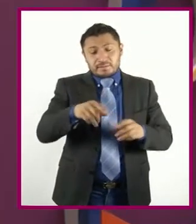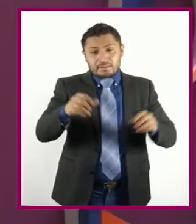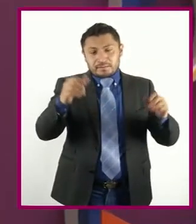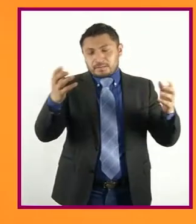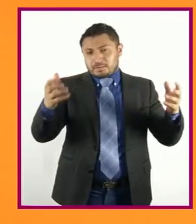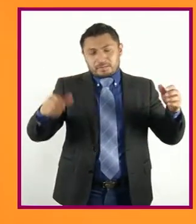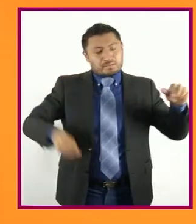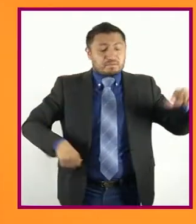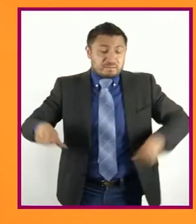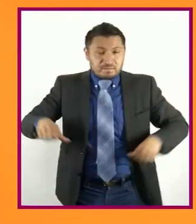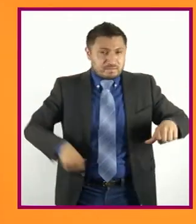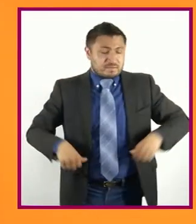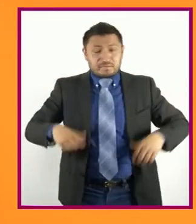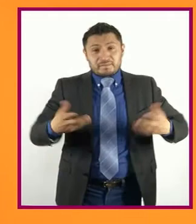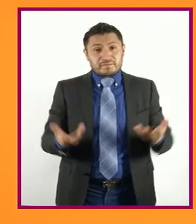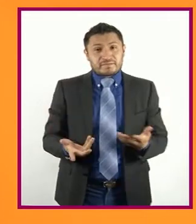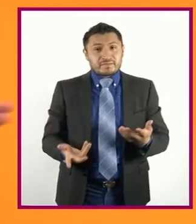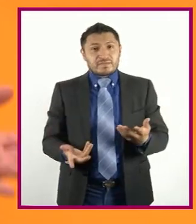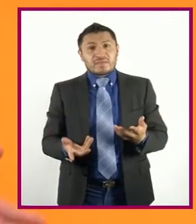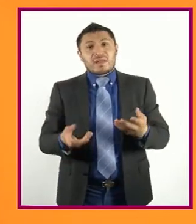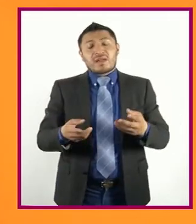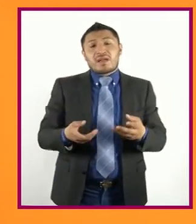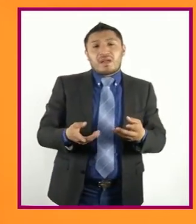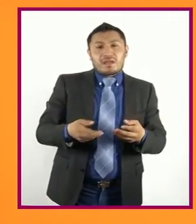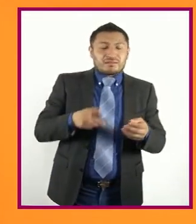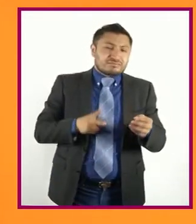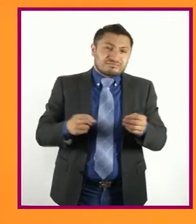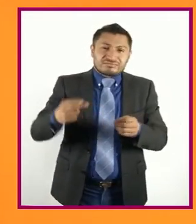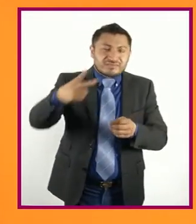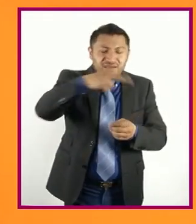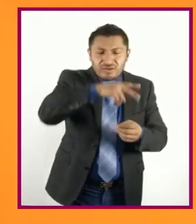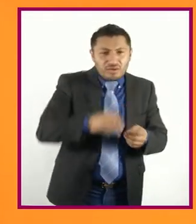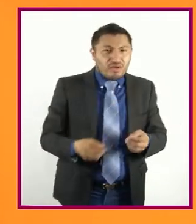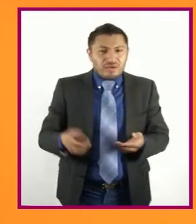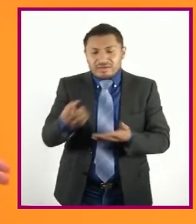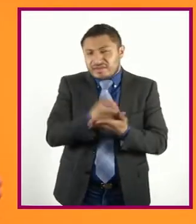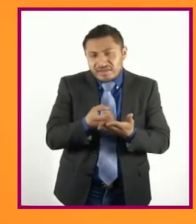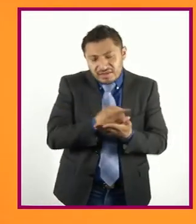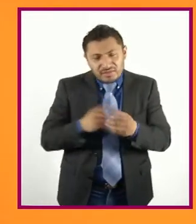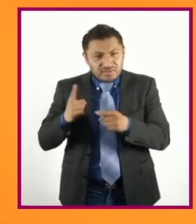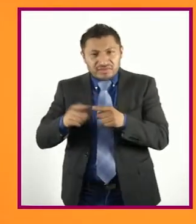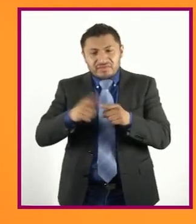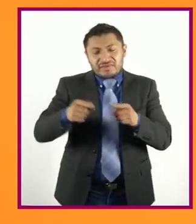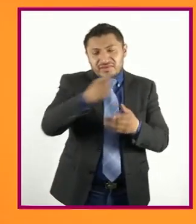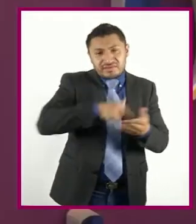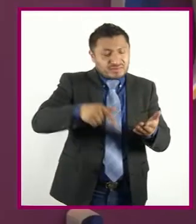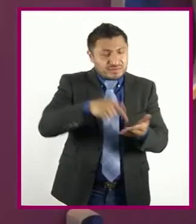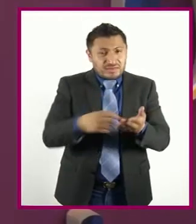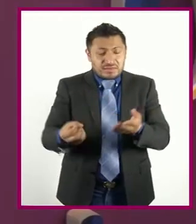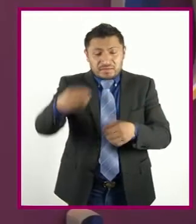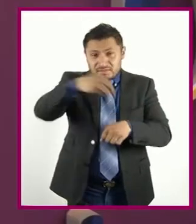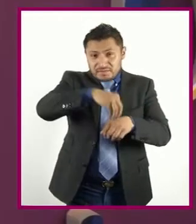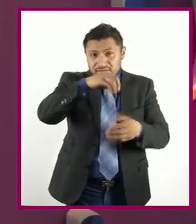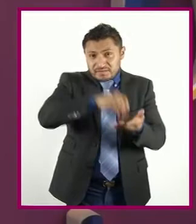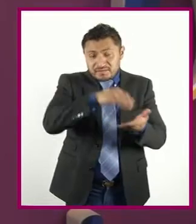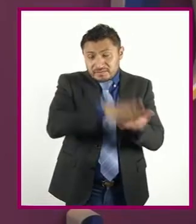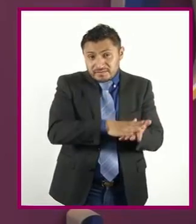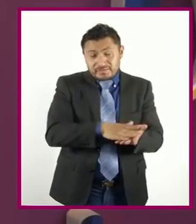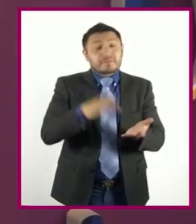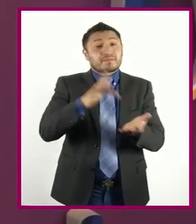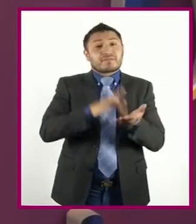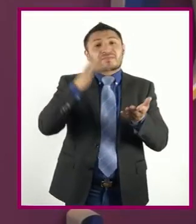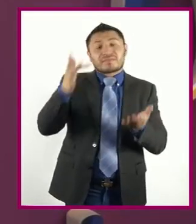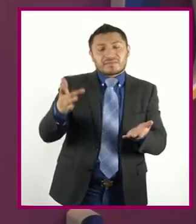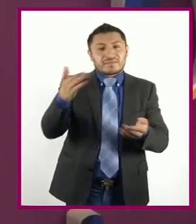Y sobrepónganlas En fotografía Recortes Dibujos De distintos espacios Públicos Agrade